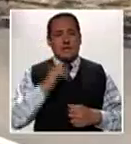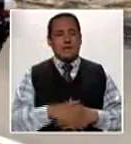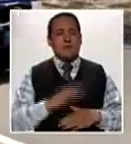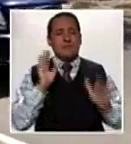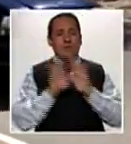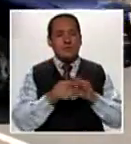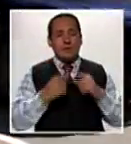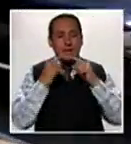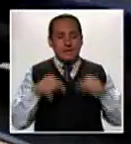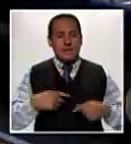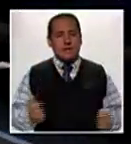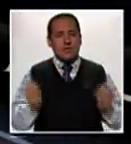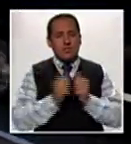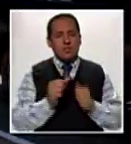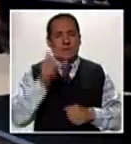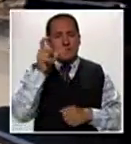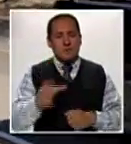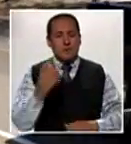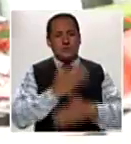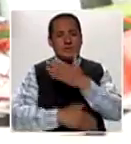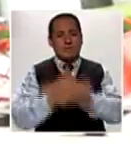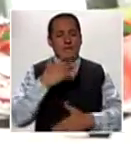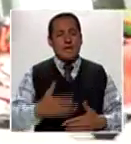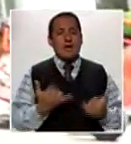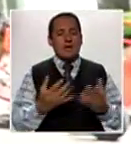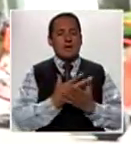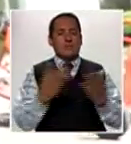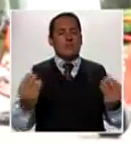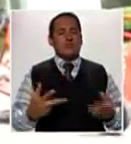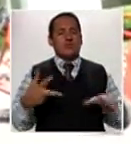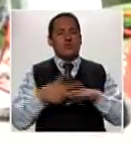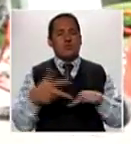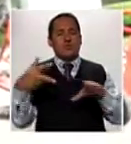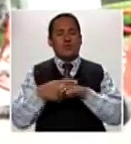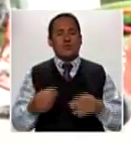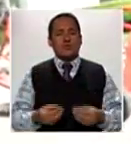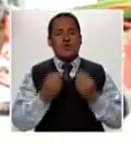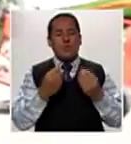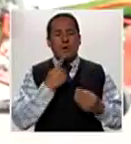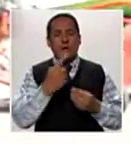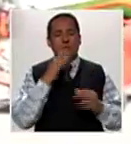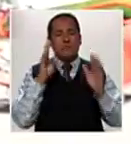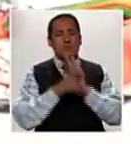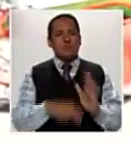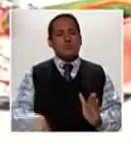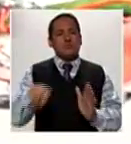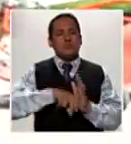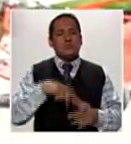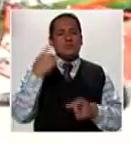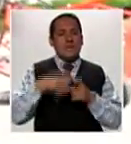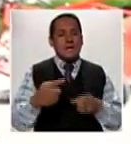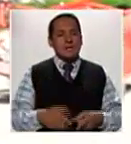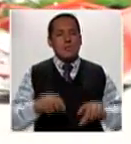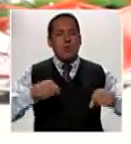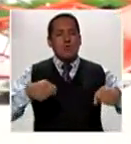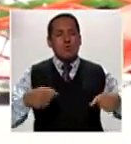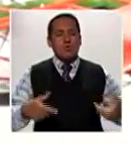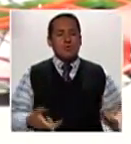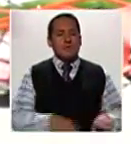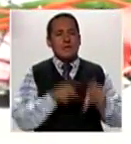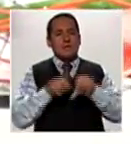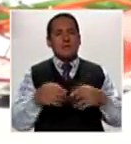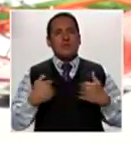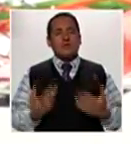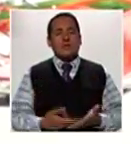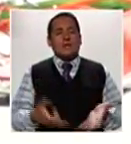que esté adaptado para una persona con discapacidad, ahora que hay tantas barreras, como es subir a un taxi o a una mototaxi,